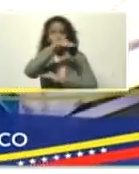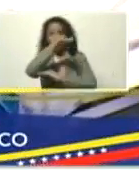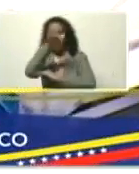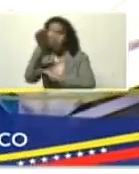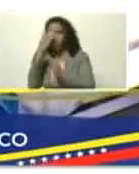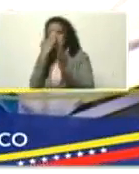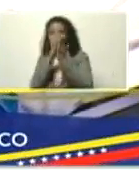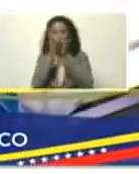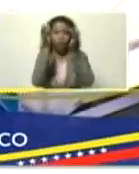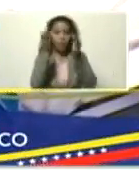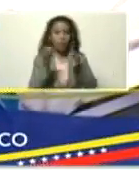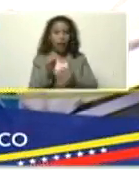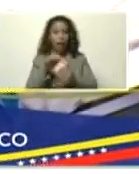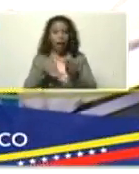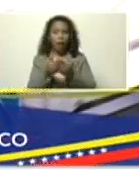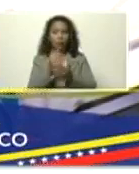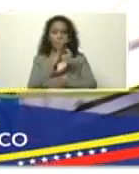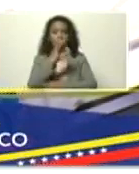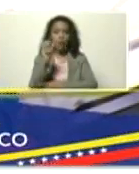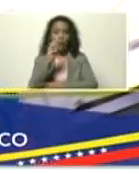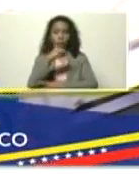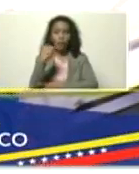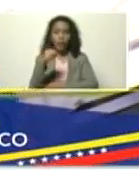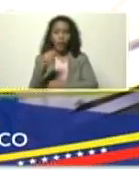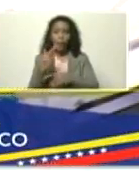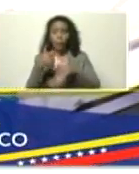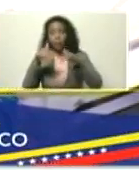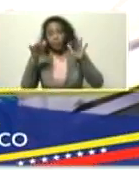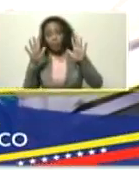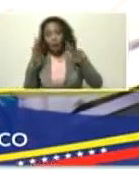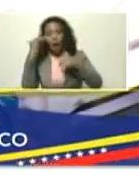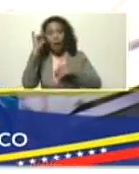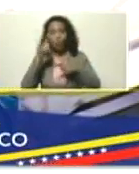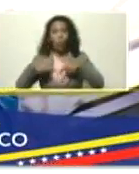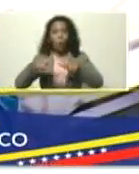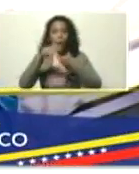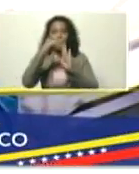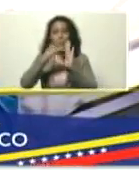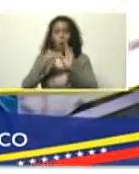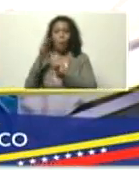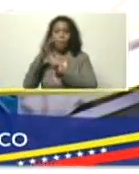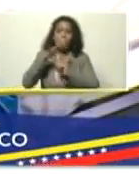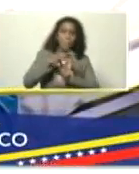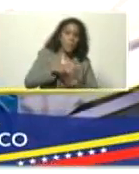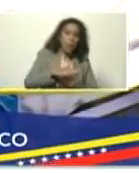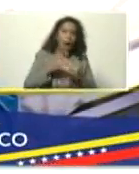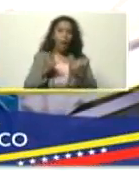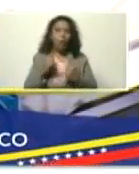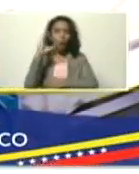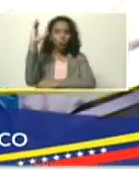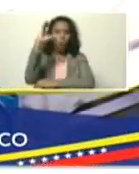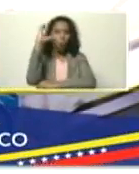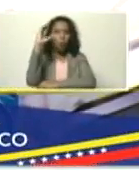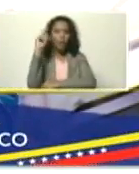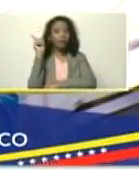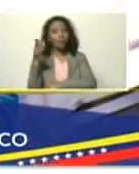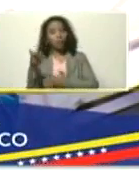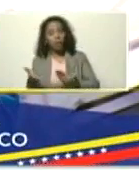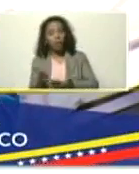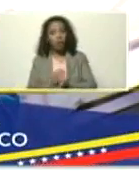oficialmente, hasta el 30 de noviembre, sin embargo, hay una zona, de baja presión, actualmente, en Colombia, que,